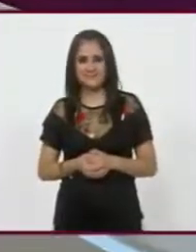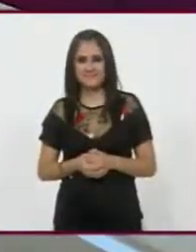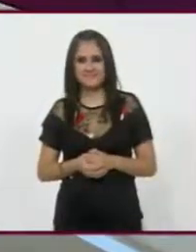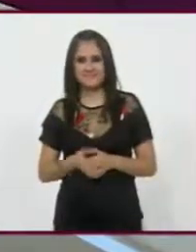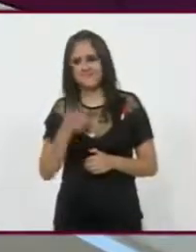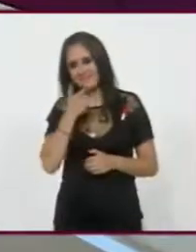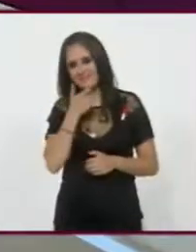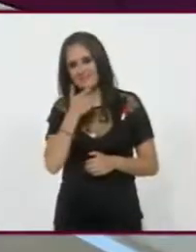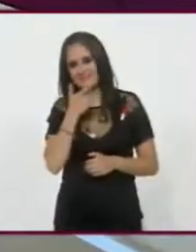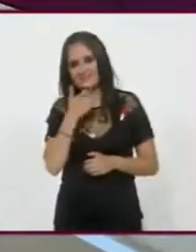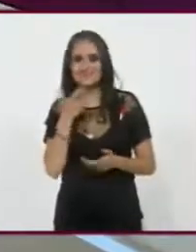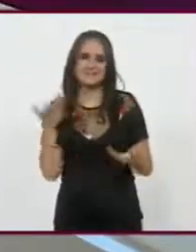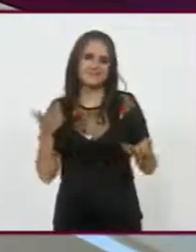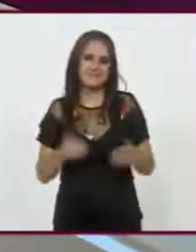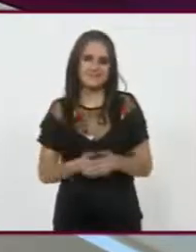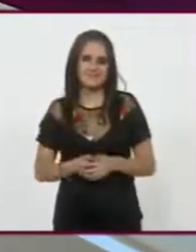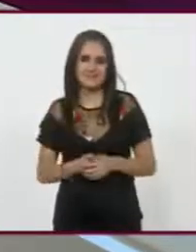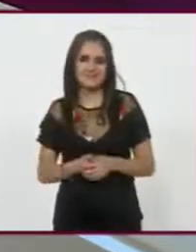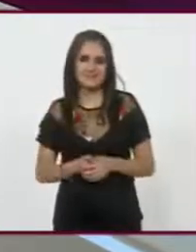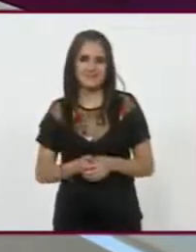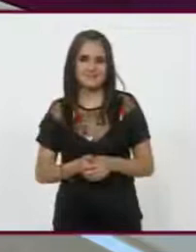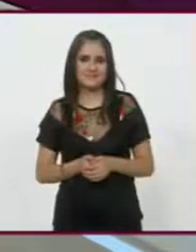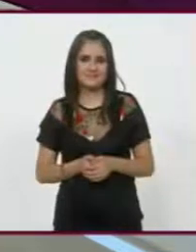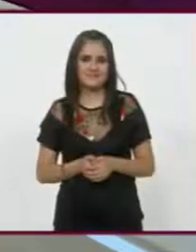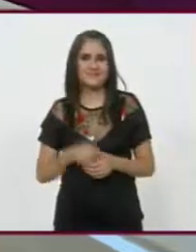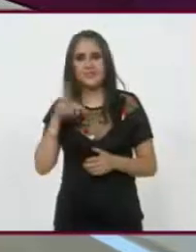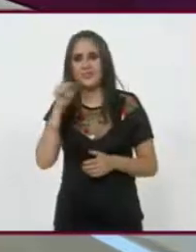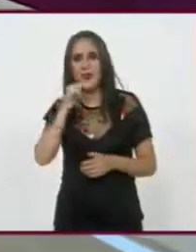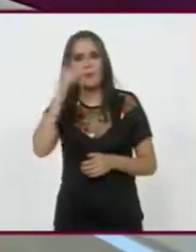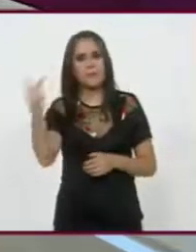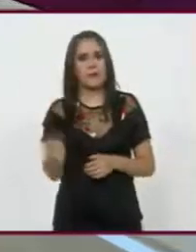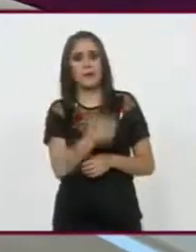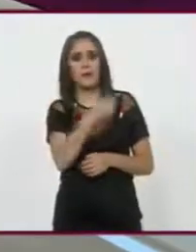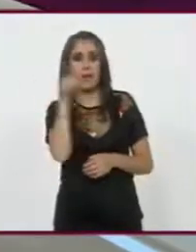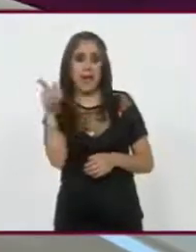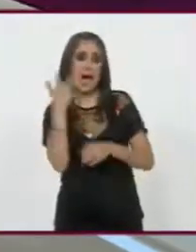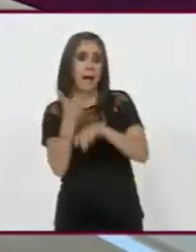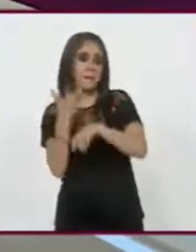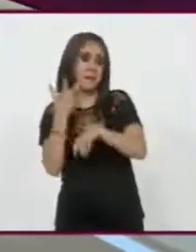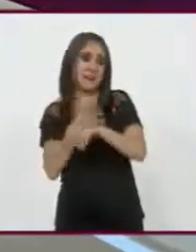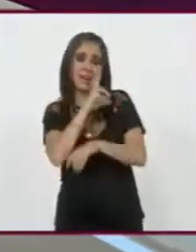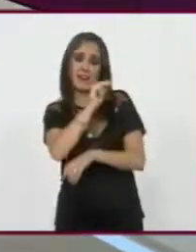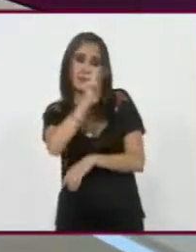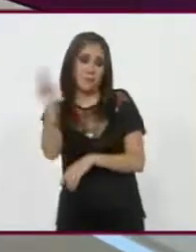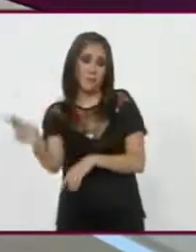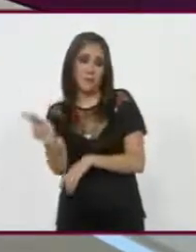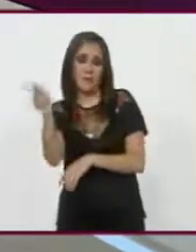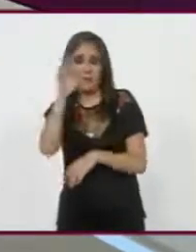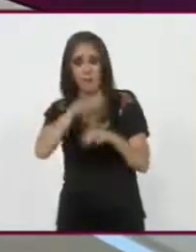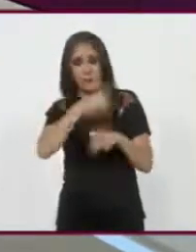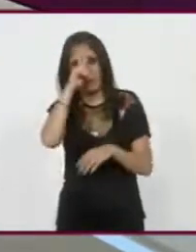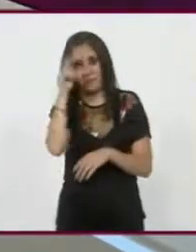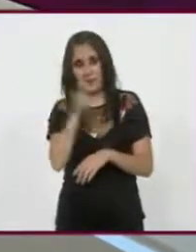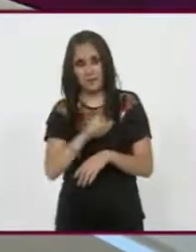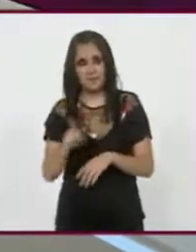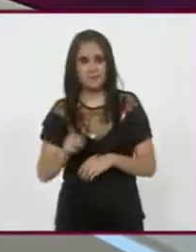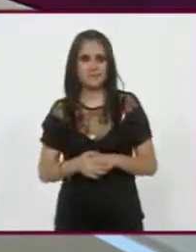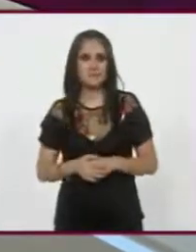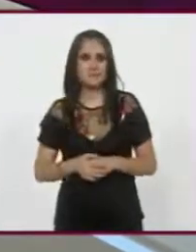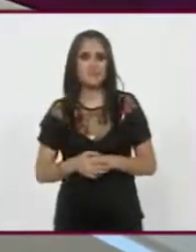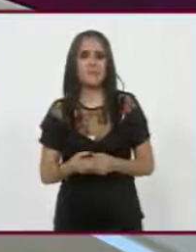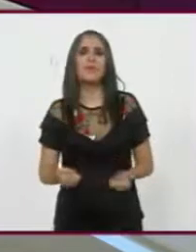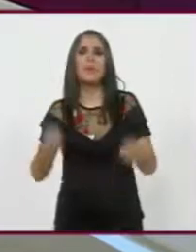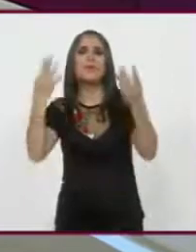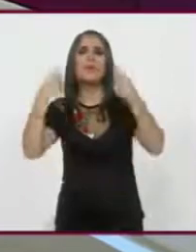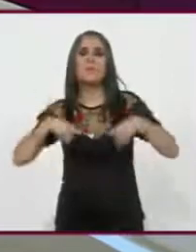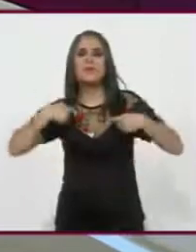No, no. Entonces, no le preguntes por tu América, ¿eh? Yo sé lo que te digo. Te vas a no salir peor. Pero, este... ¿Cuánta